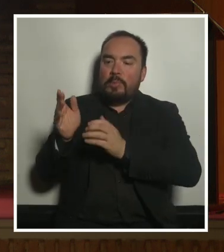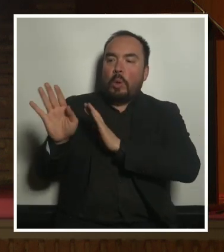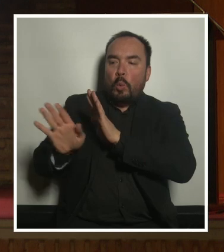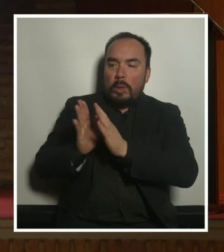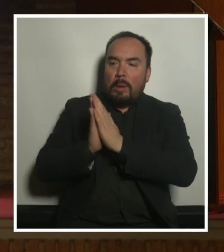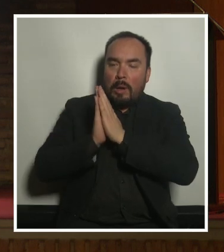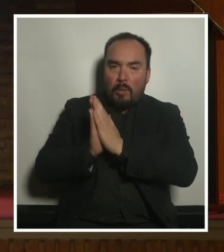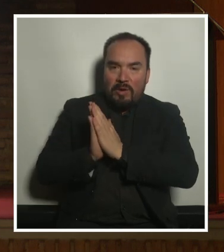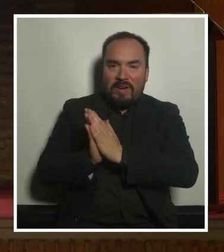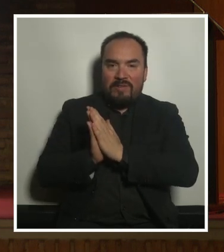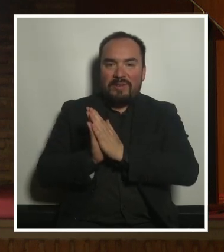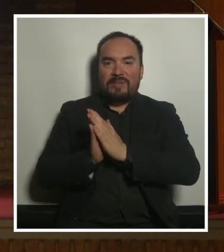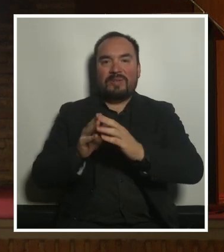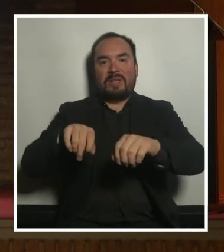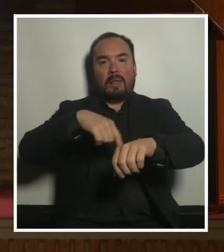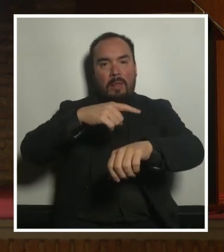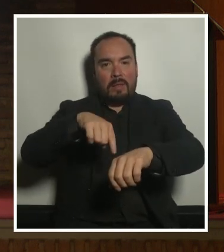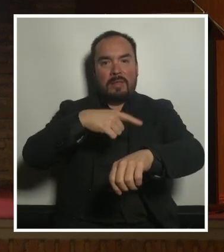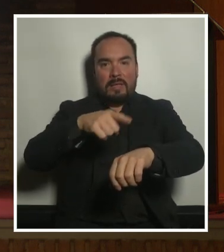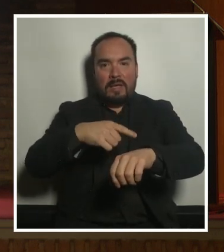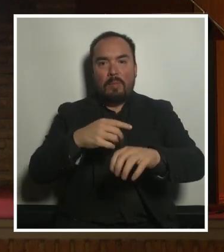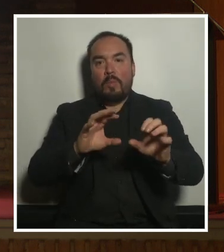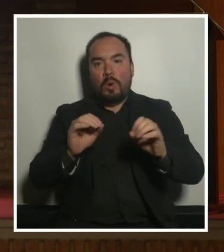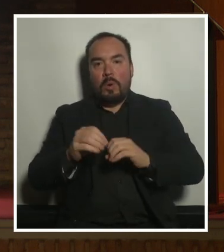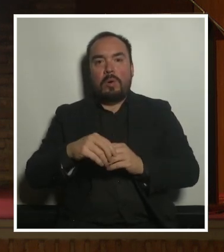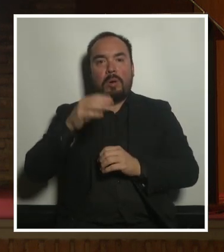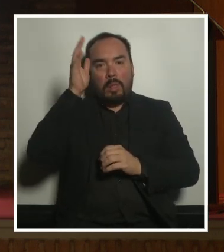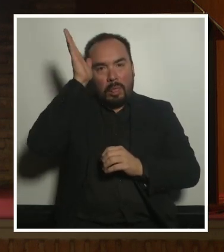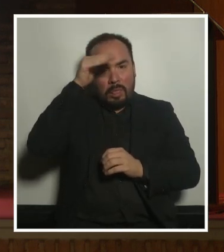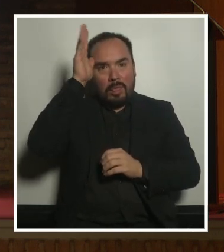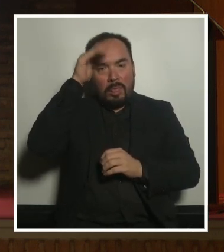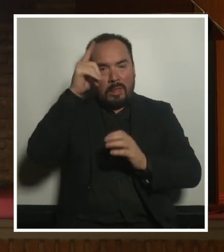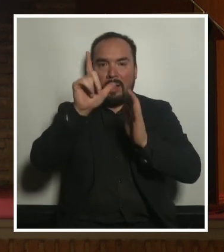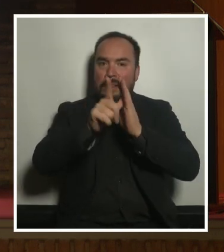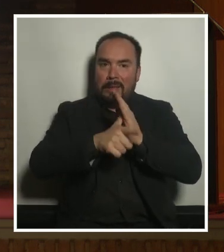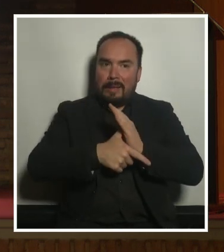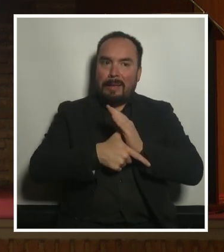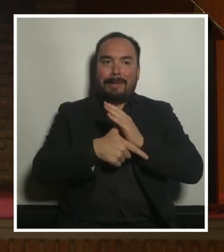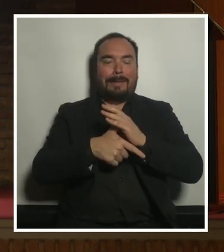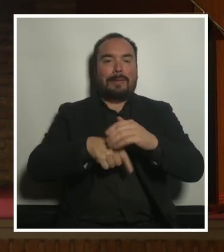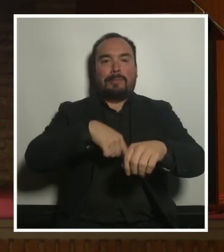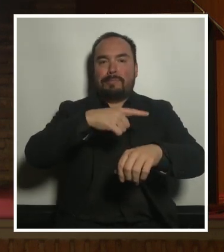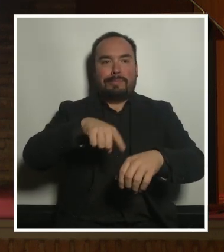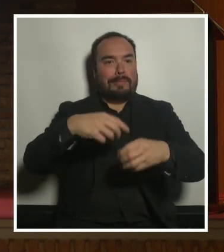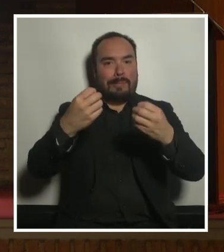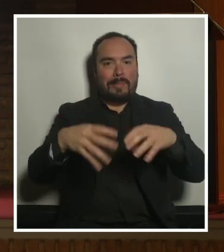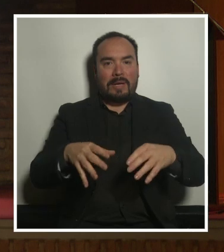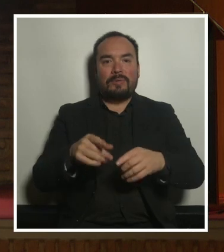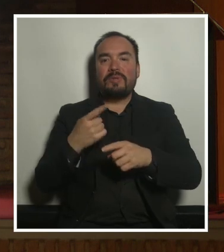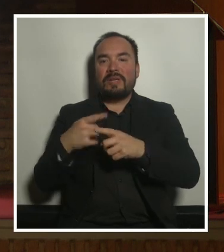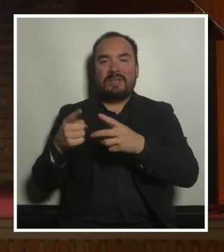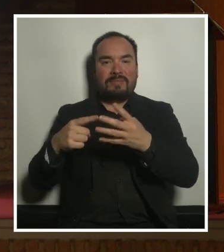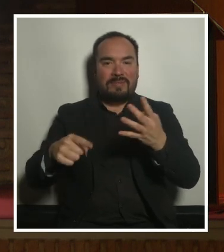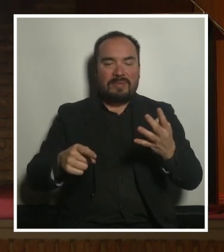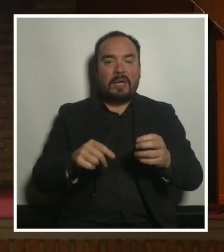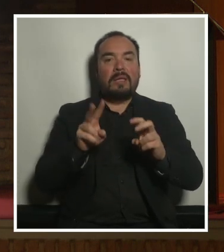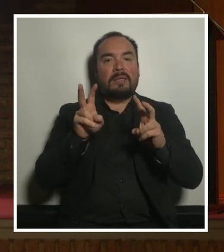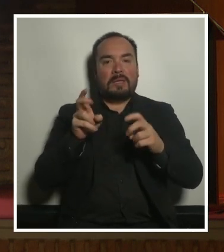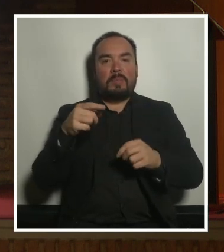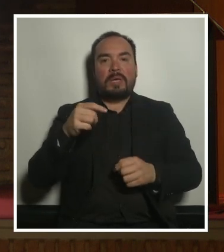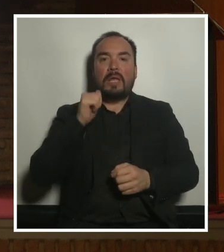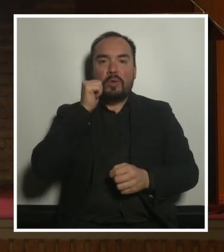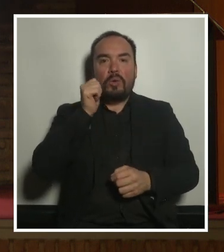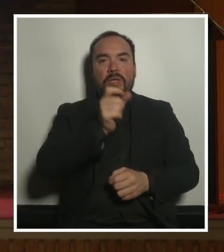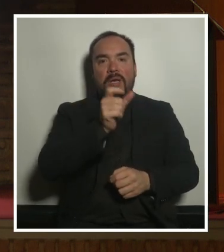para poder sostenerlo entonces vemos como estas tres dimensiones se van equilibrando o las personas las van equilibrando en su